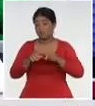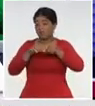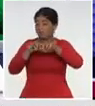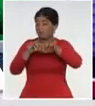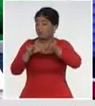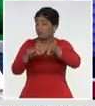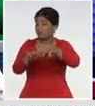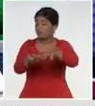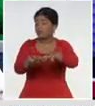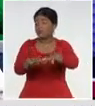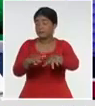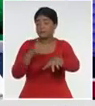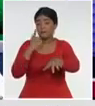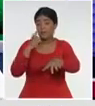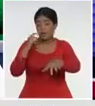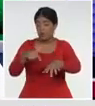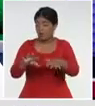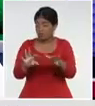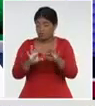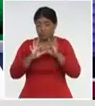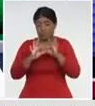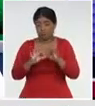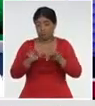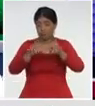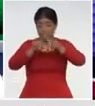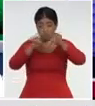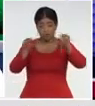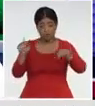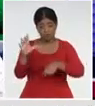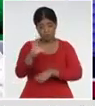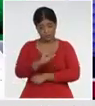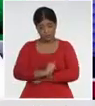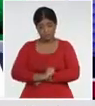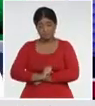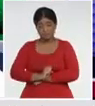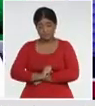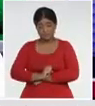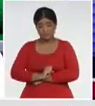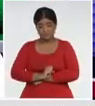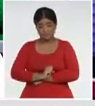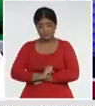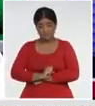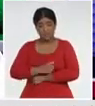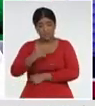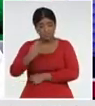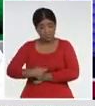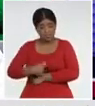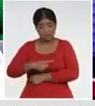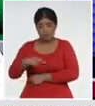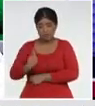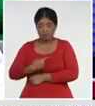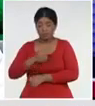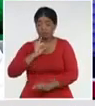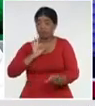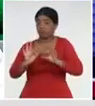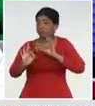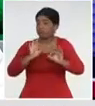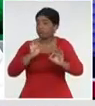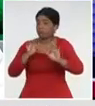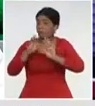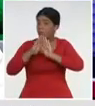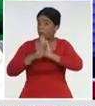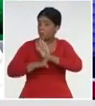importante, que está presentando, en nuestro país, y que no podemos, descuidar, ninguna de las cosas, que además,